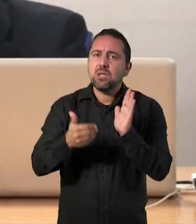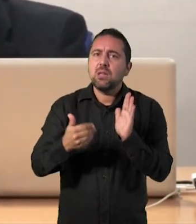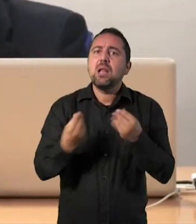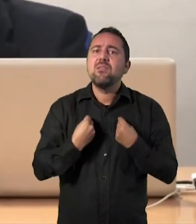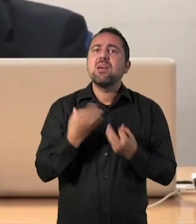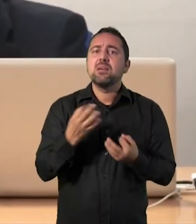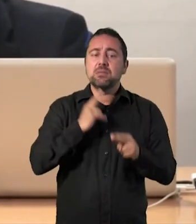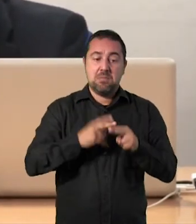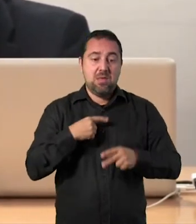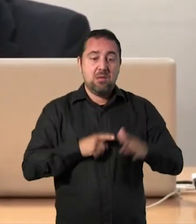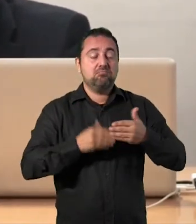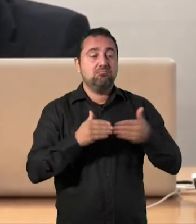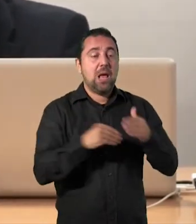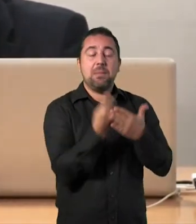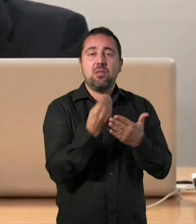es como el respirar.